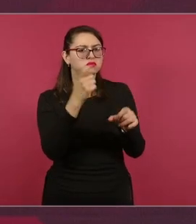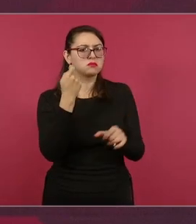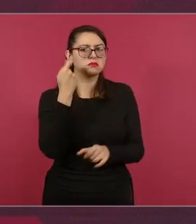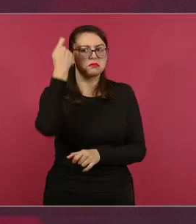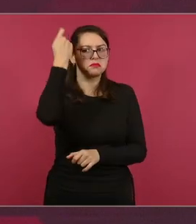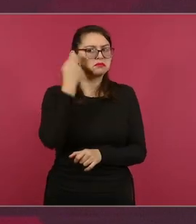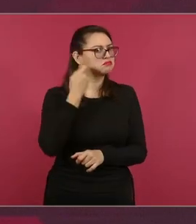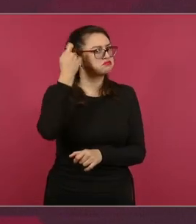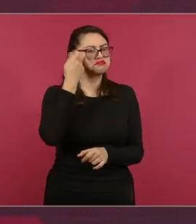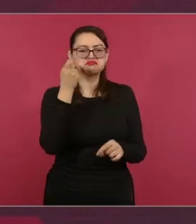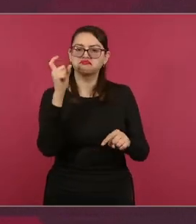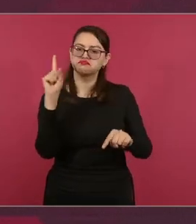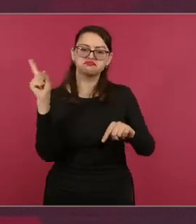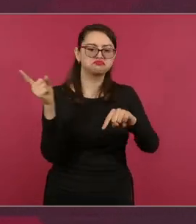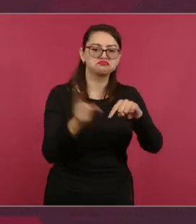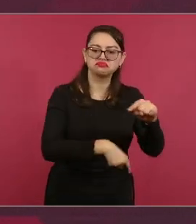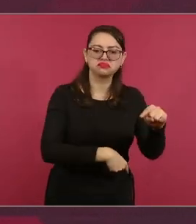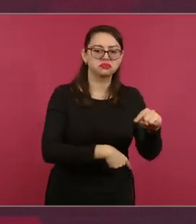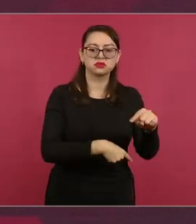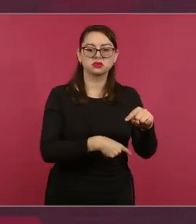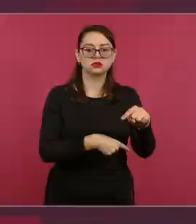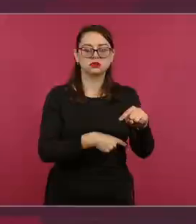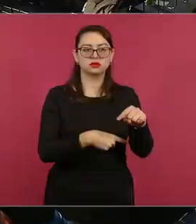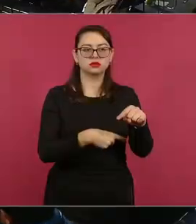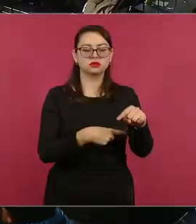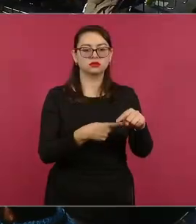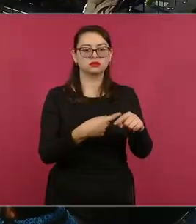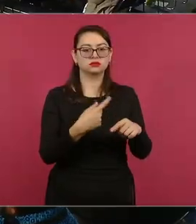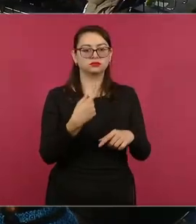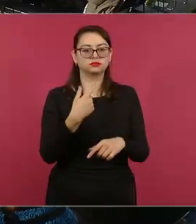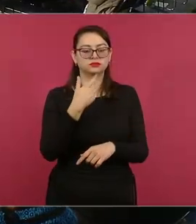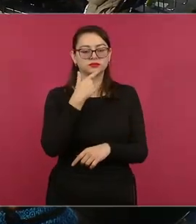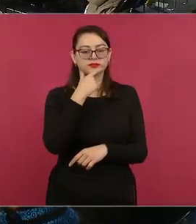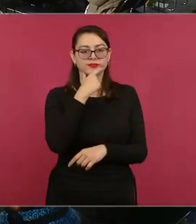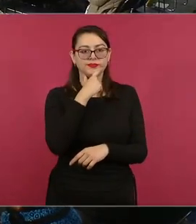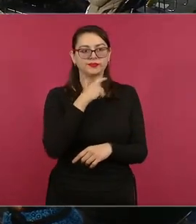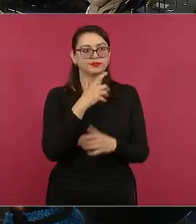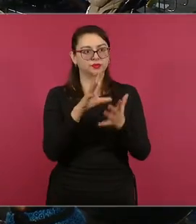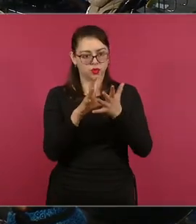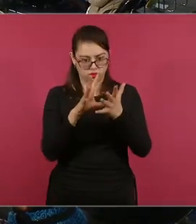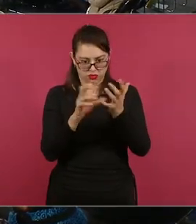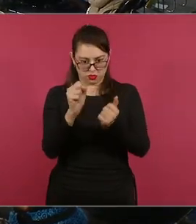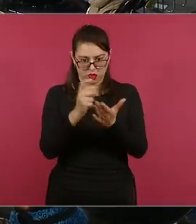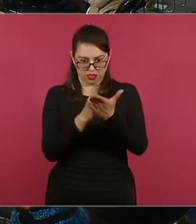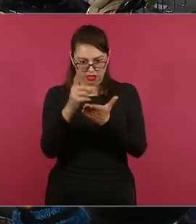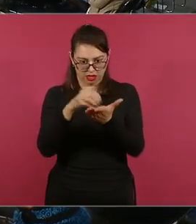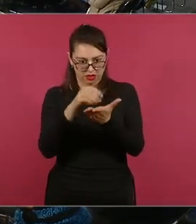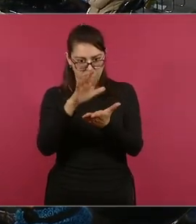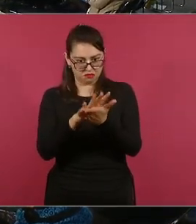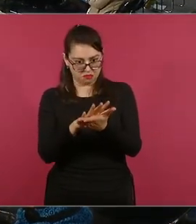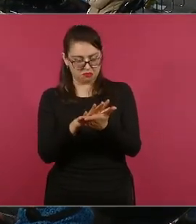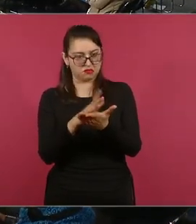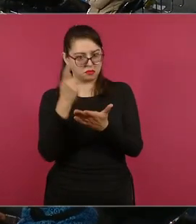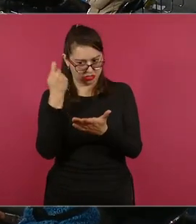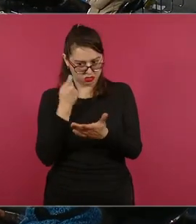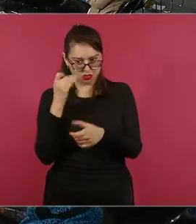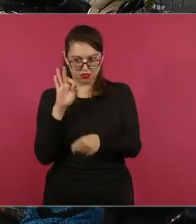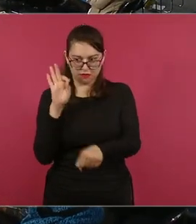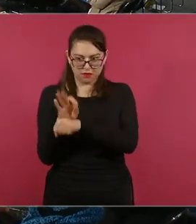de que la pensión a los adultos mayores se convirtiera en un derecho constitucional, votaron en contra